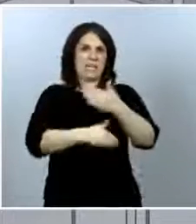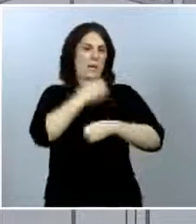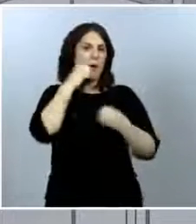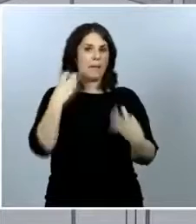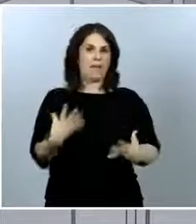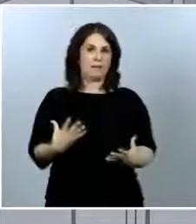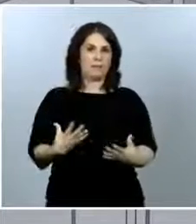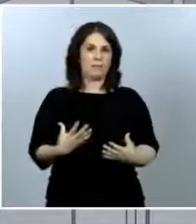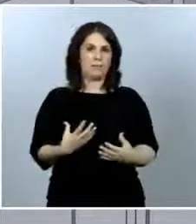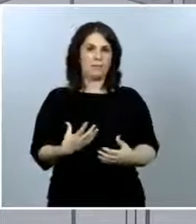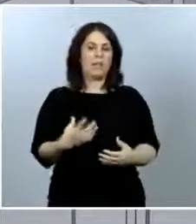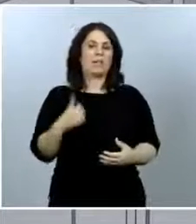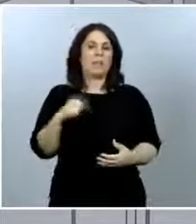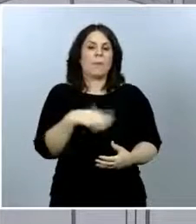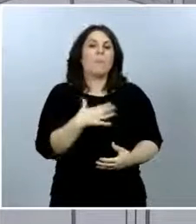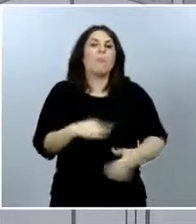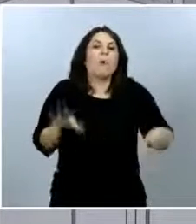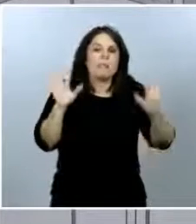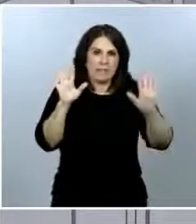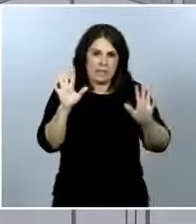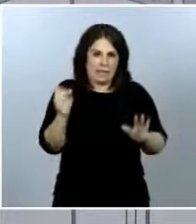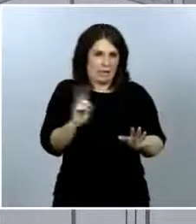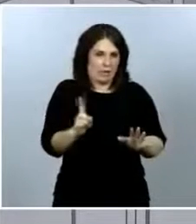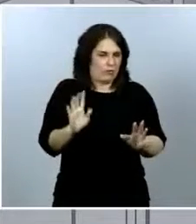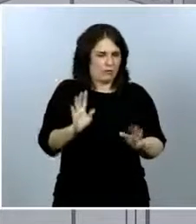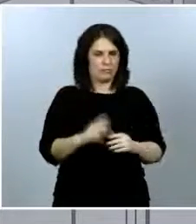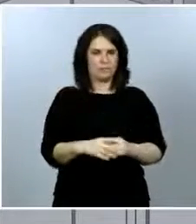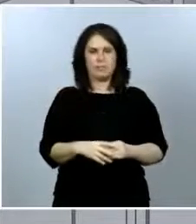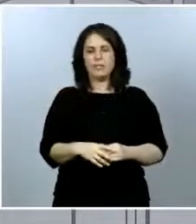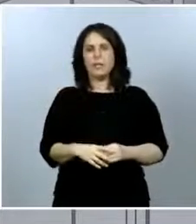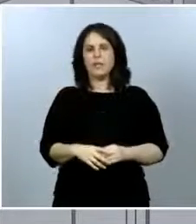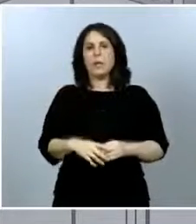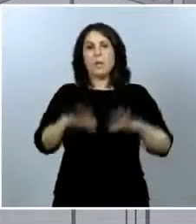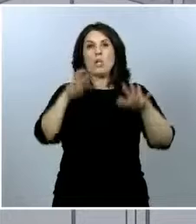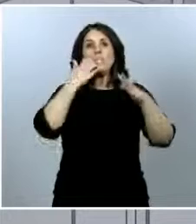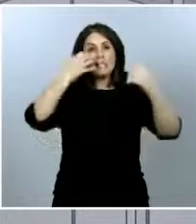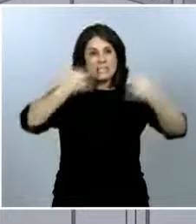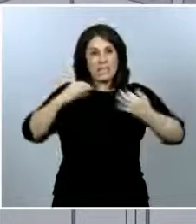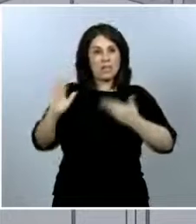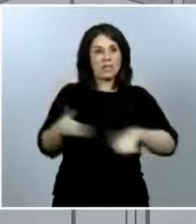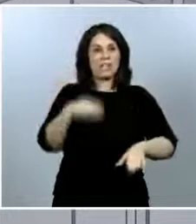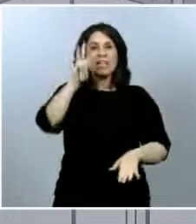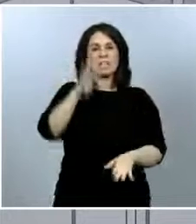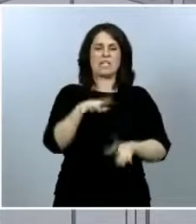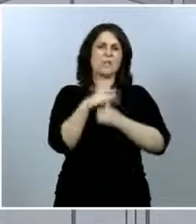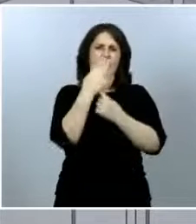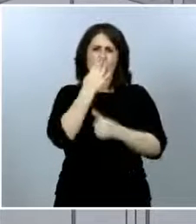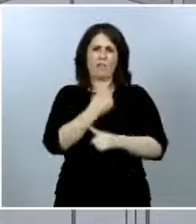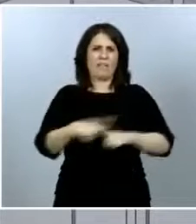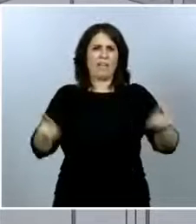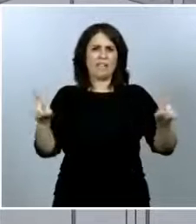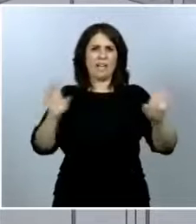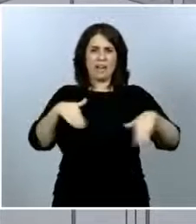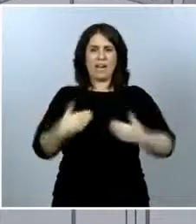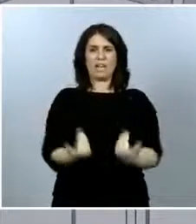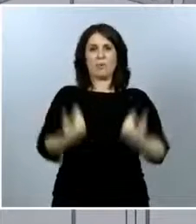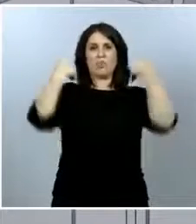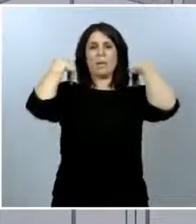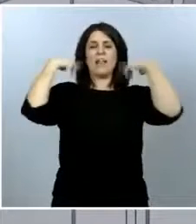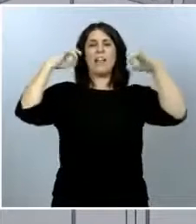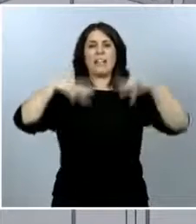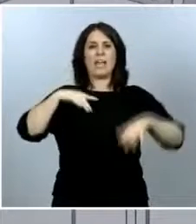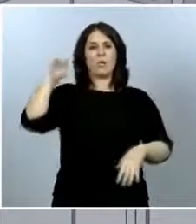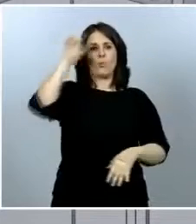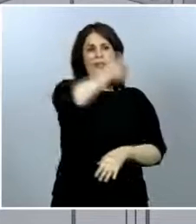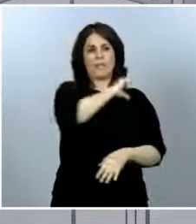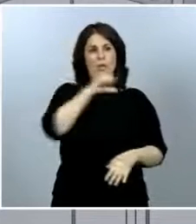que no lo fuera, esperemos que no. En ese caso, entrando en fase 3, la situación sería muy diferente y la responsabilidad recaería en las comunidades autónomas para